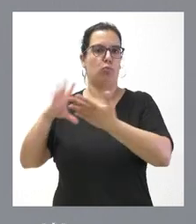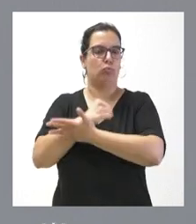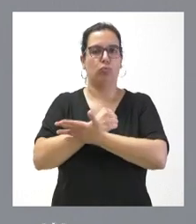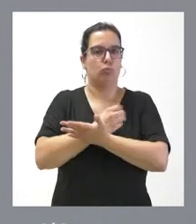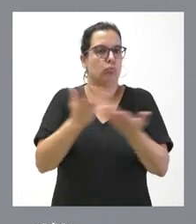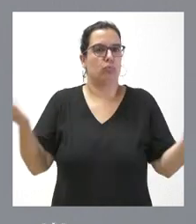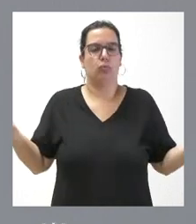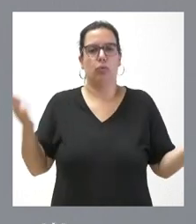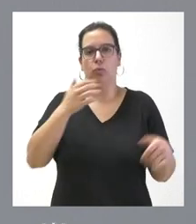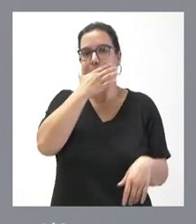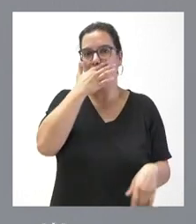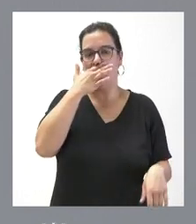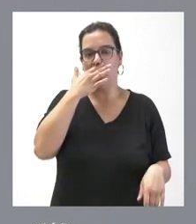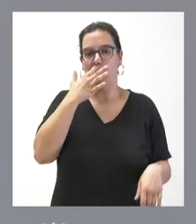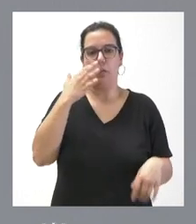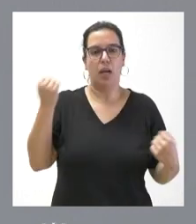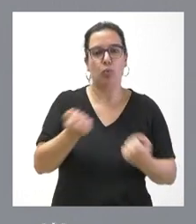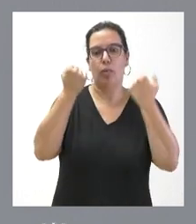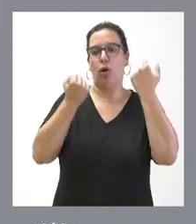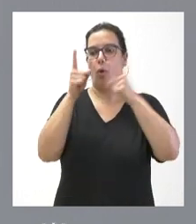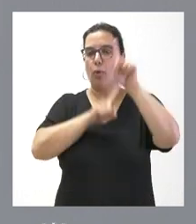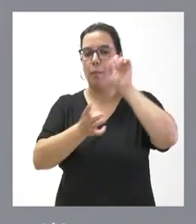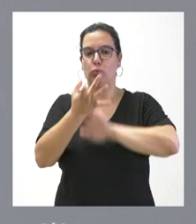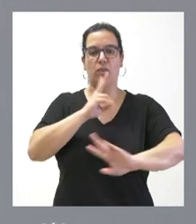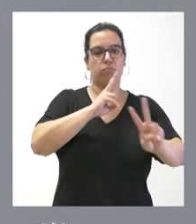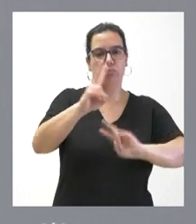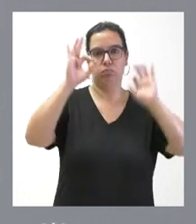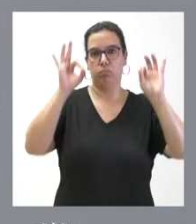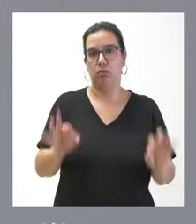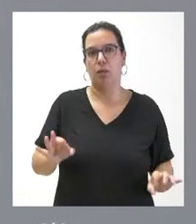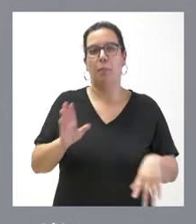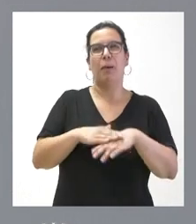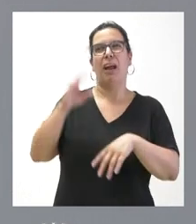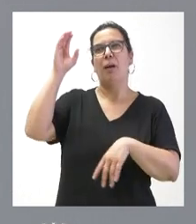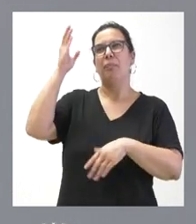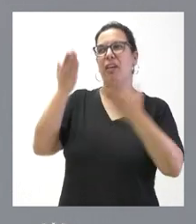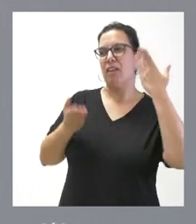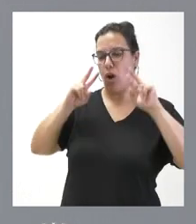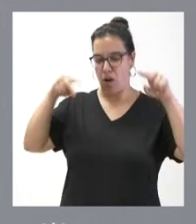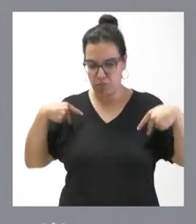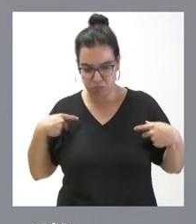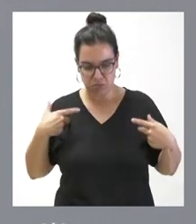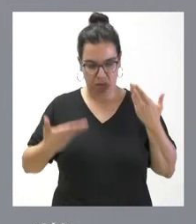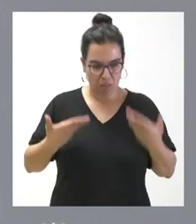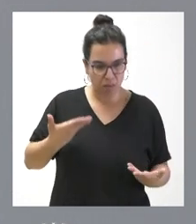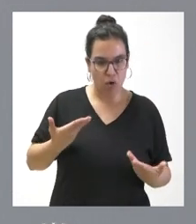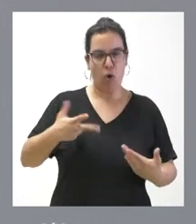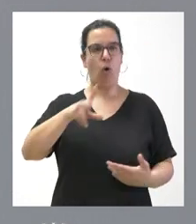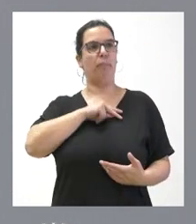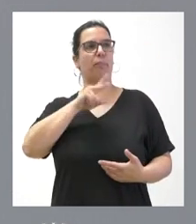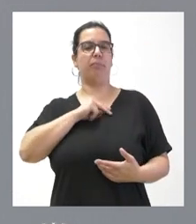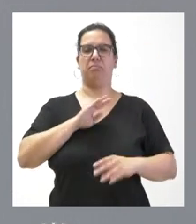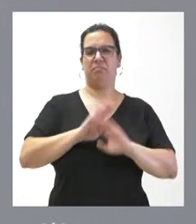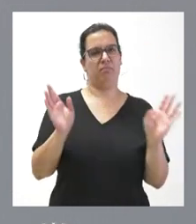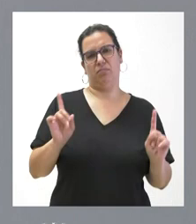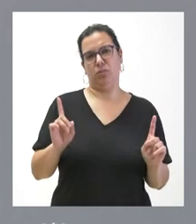actuaciones y a los problemas que surjan, no estamos para valorarnos a nosotros mismos ni para colgarnos medallas.